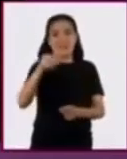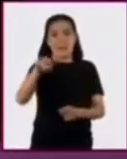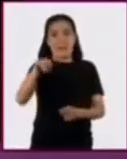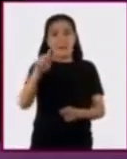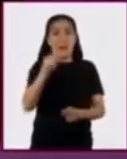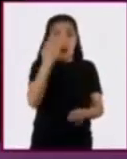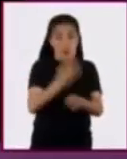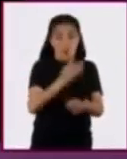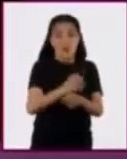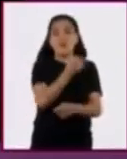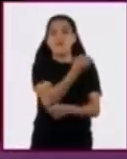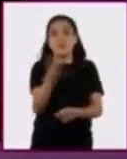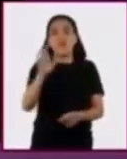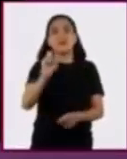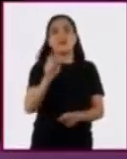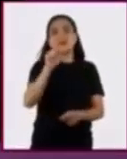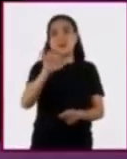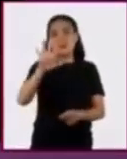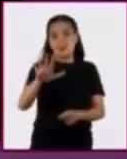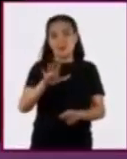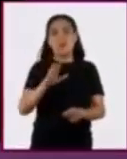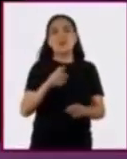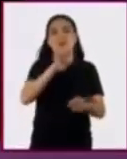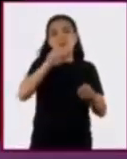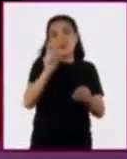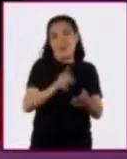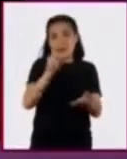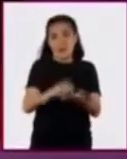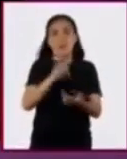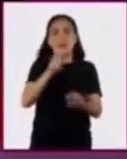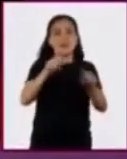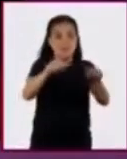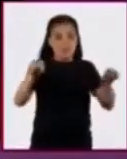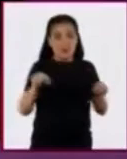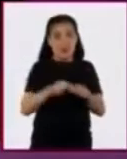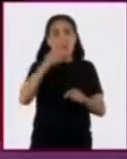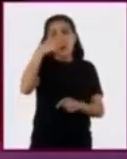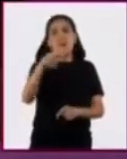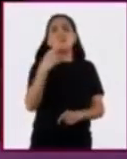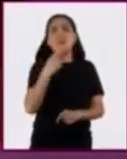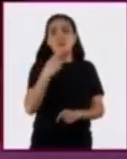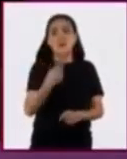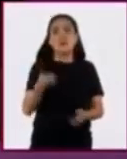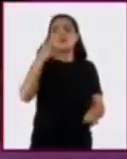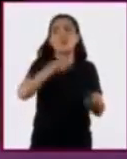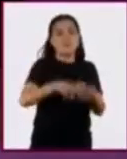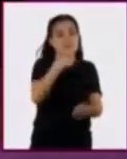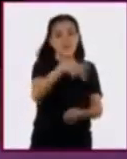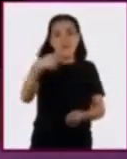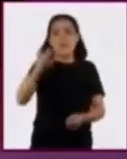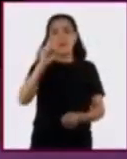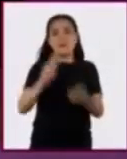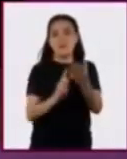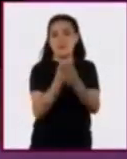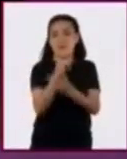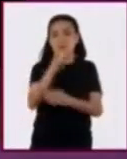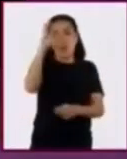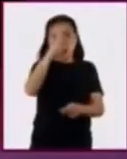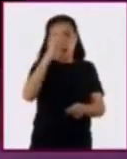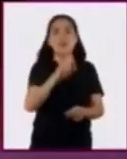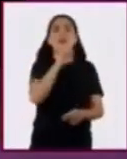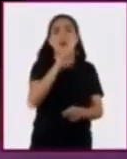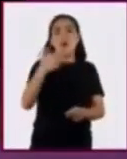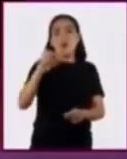solamente restan 25 kilómetros cuadrados de chinampas. Su uso está destinado a la floricultura y